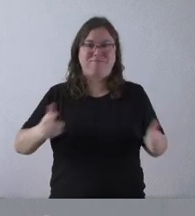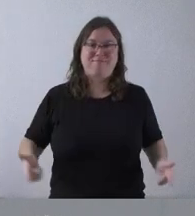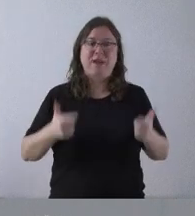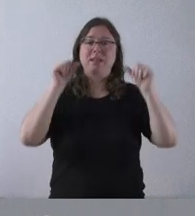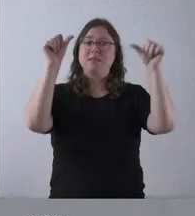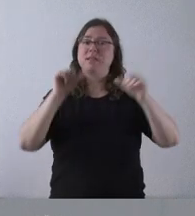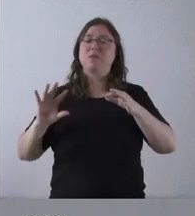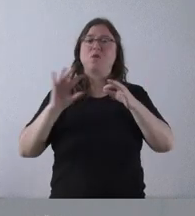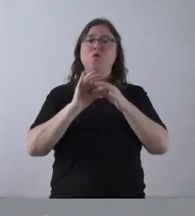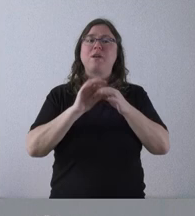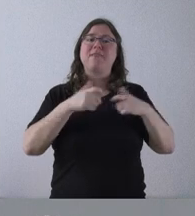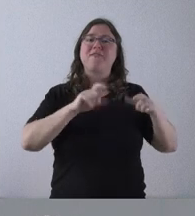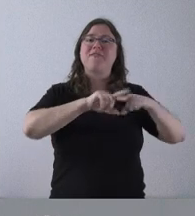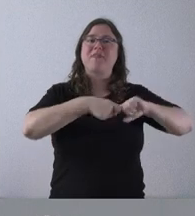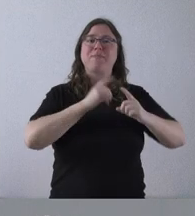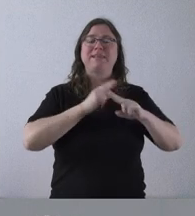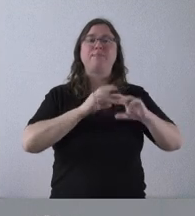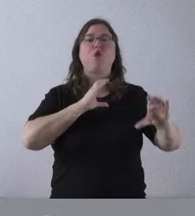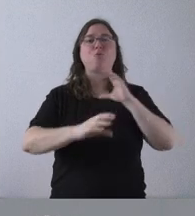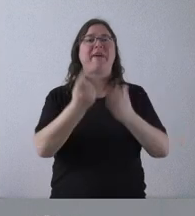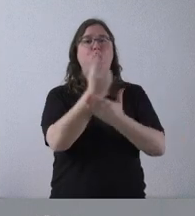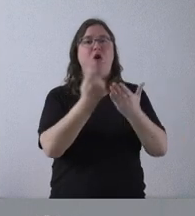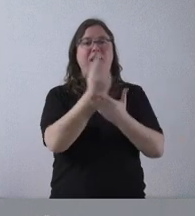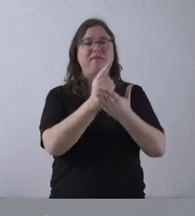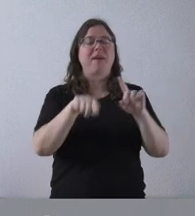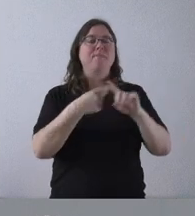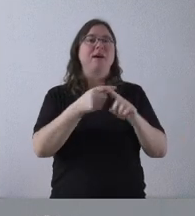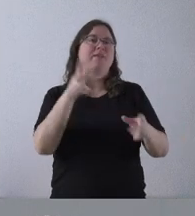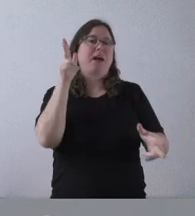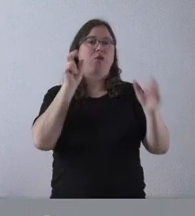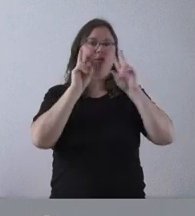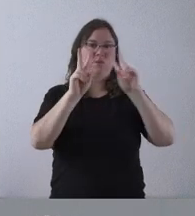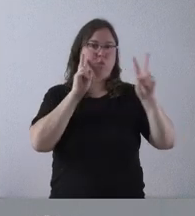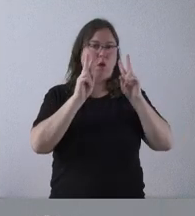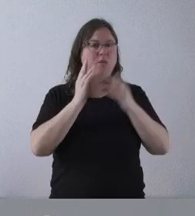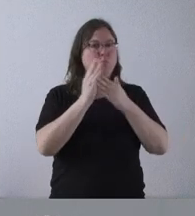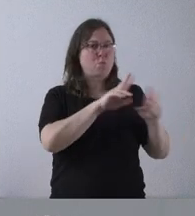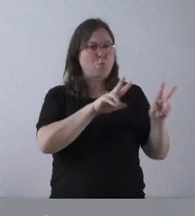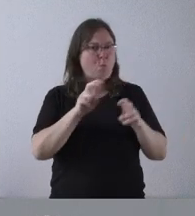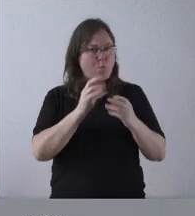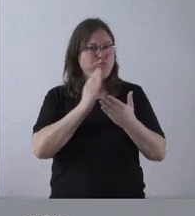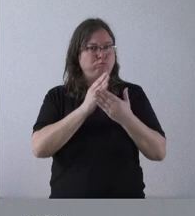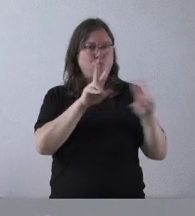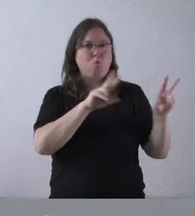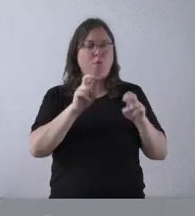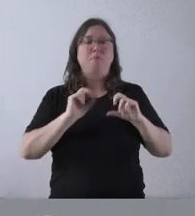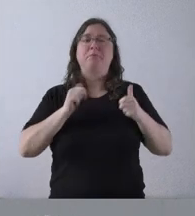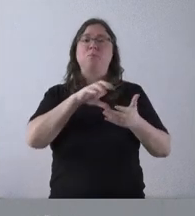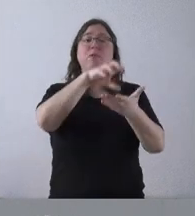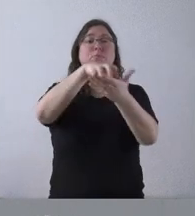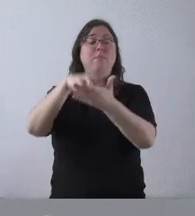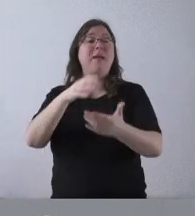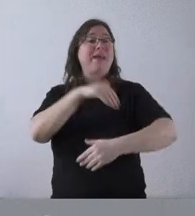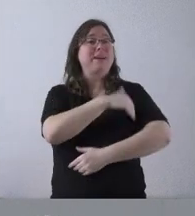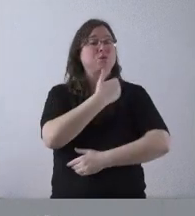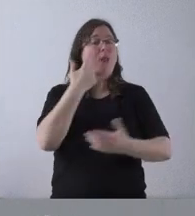pertenece a la Fabriera Profesional Artística de Comunicación Gráfica y Audiovisual. Es un estudio nuevo. Se podrá impartir en aquellas escuelas de arte